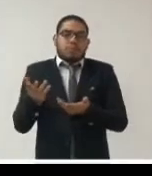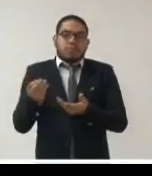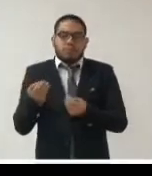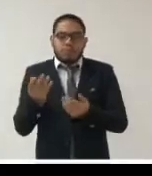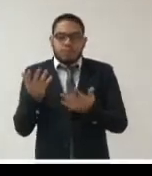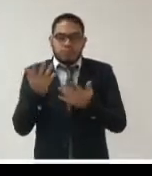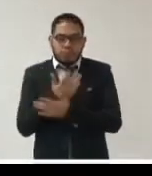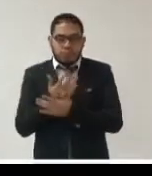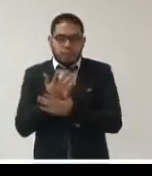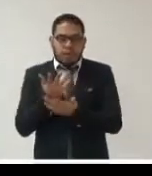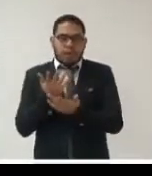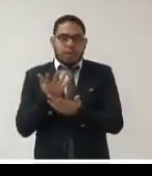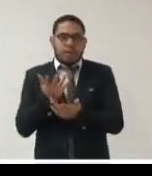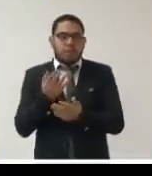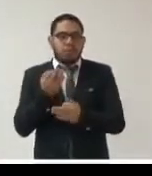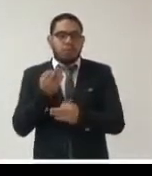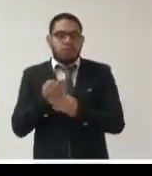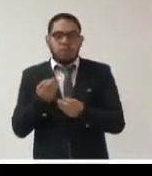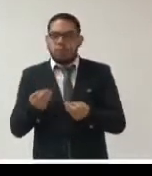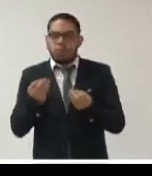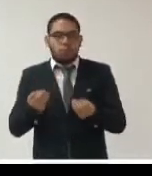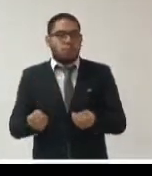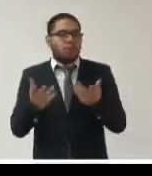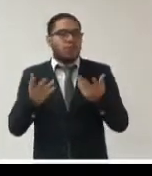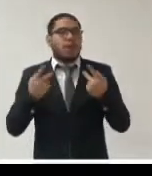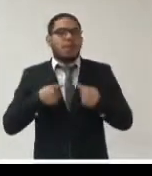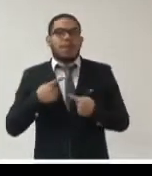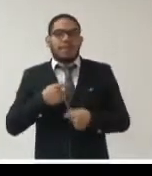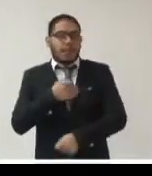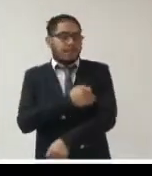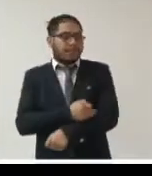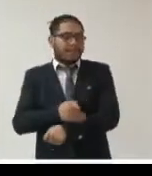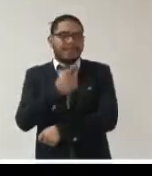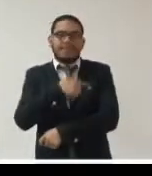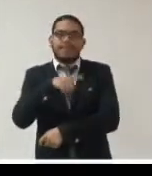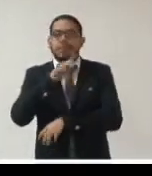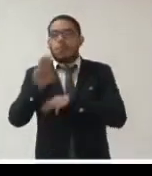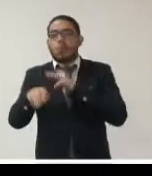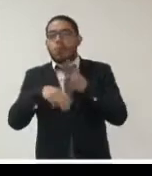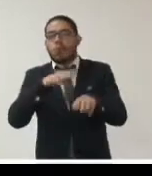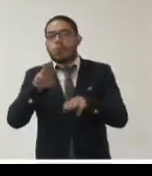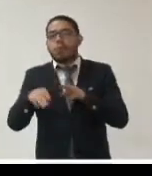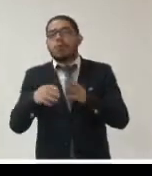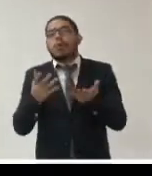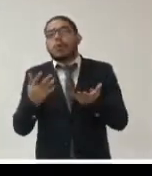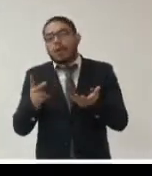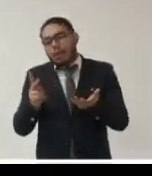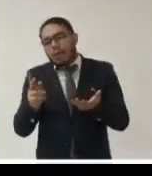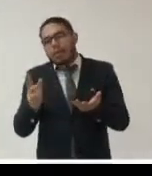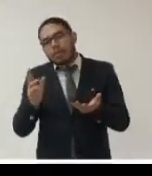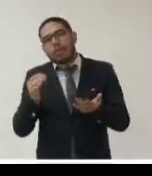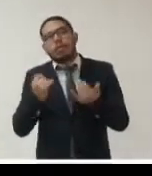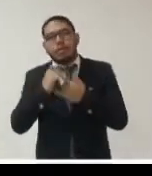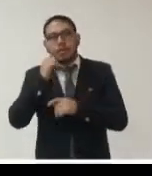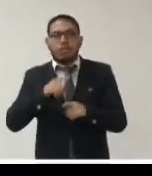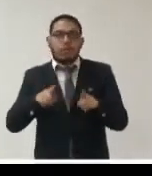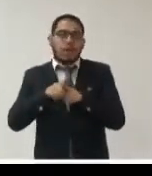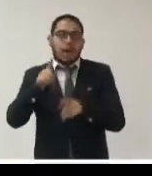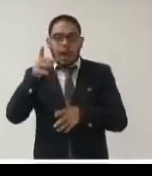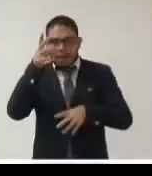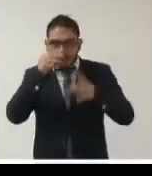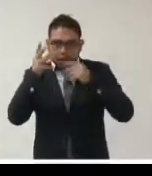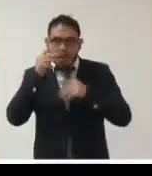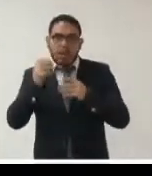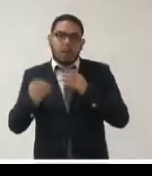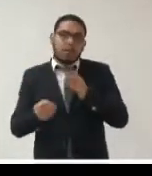hay muchas familias en México que están de luto pero también hemos aprendido a mirar las